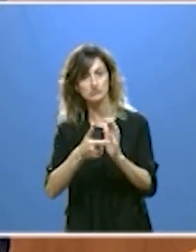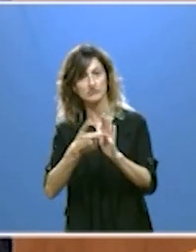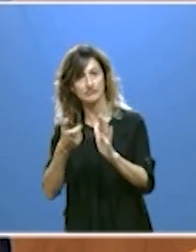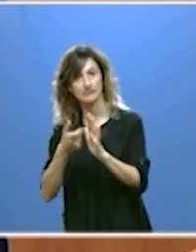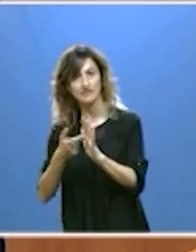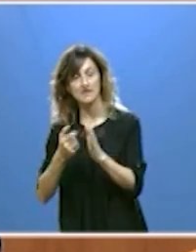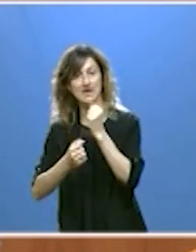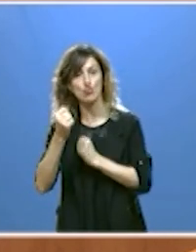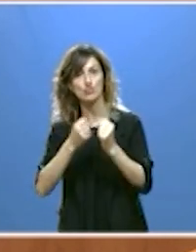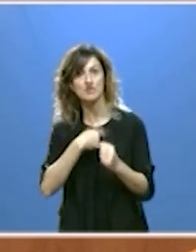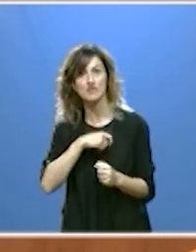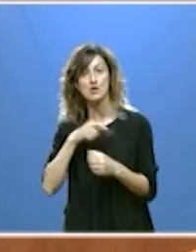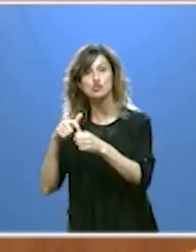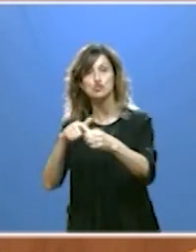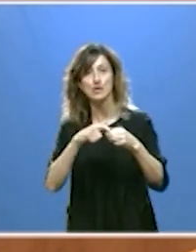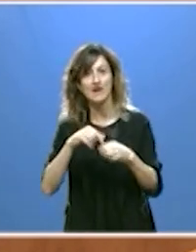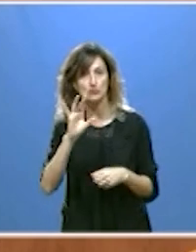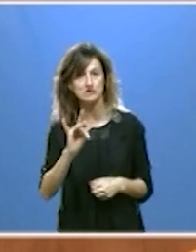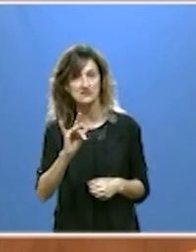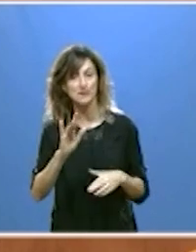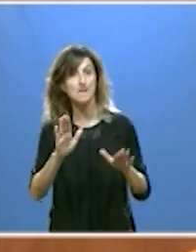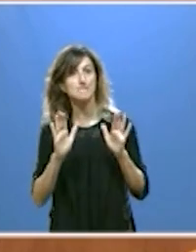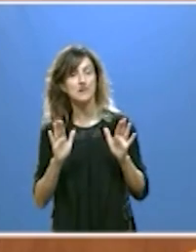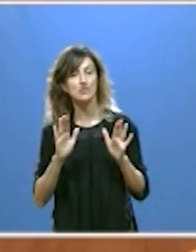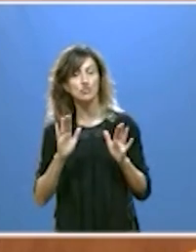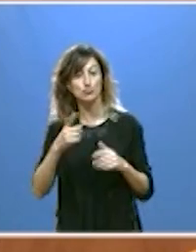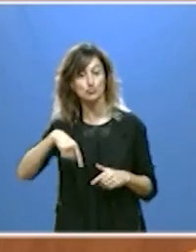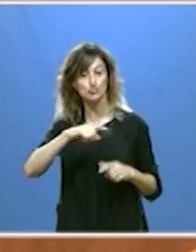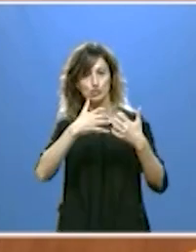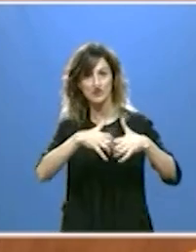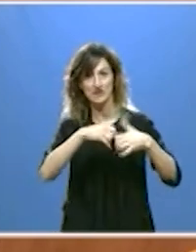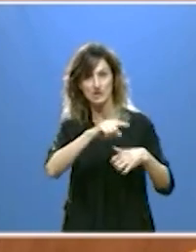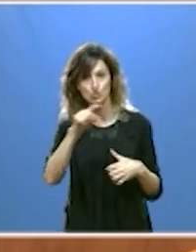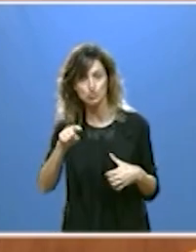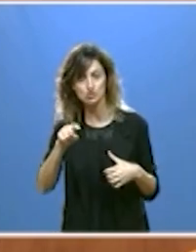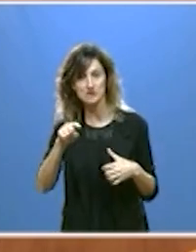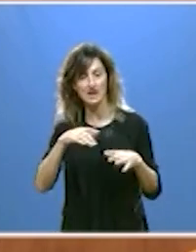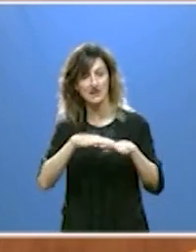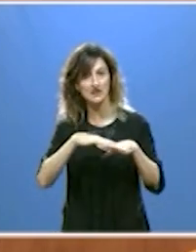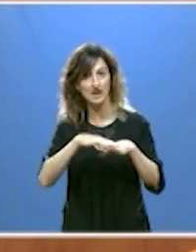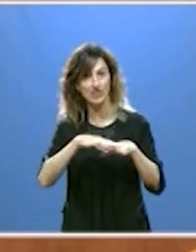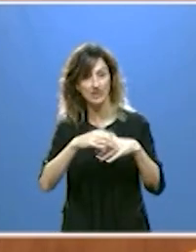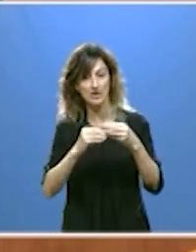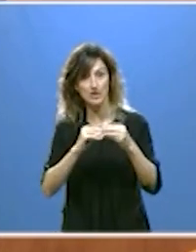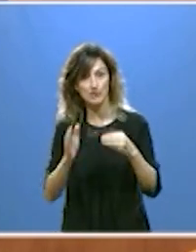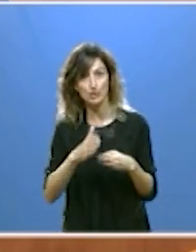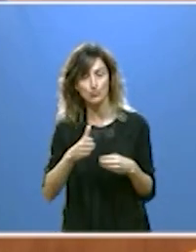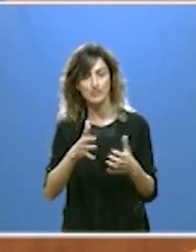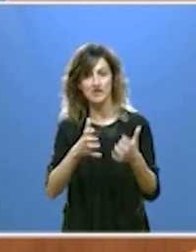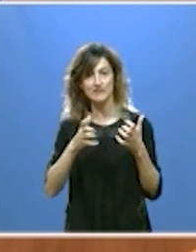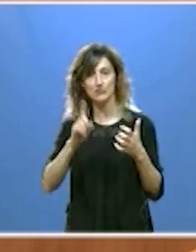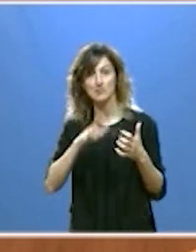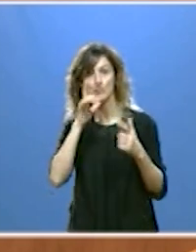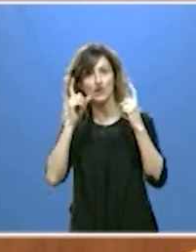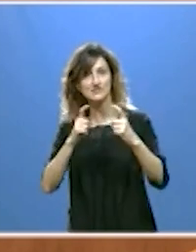solidarios sí pero haremos que nuestras industrias y nuestro tejido productivo se beneficien del